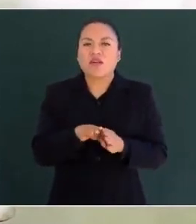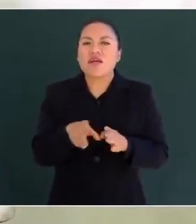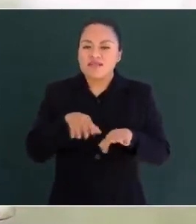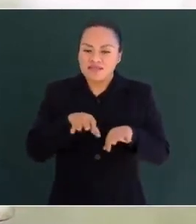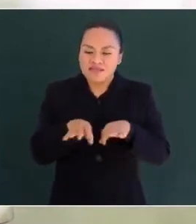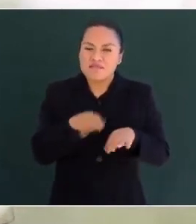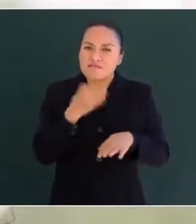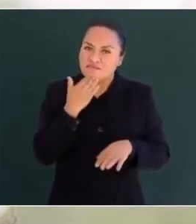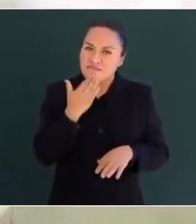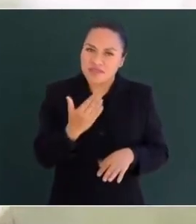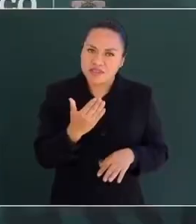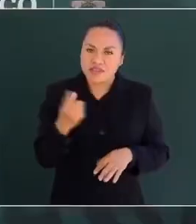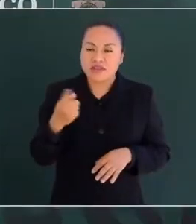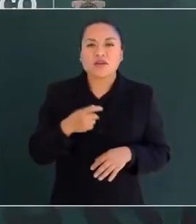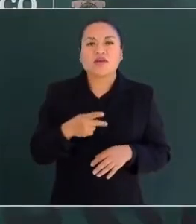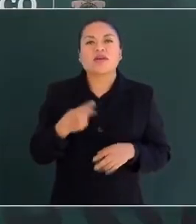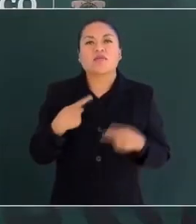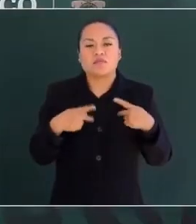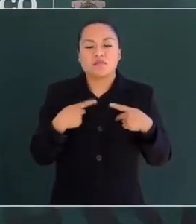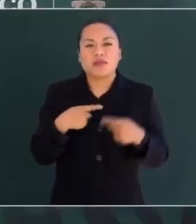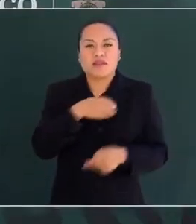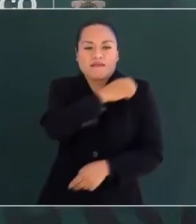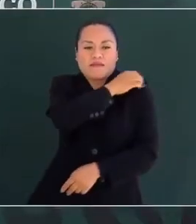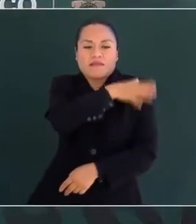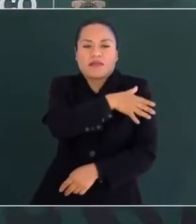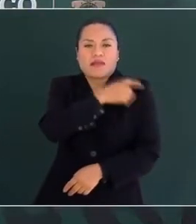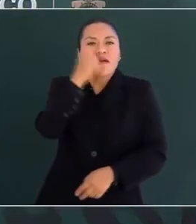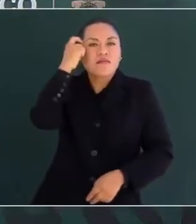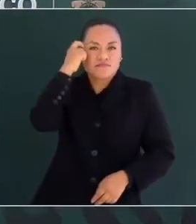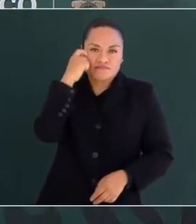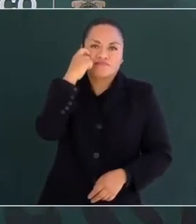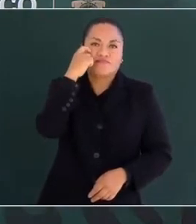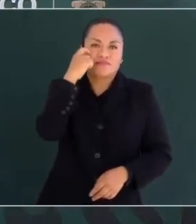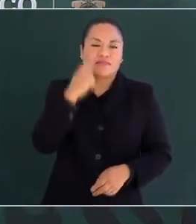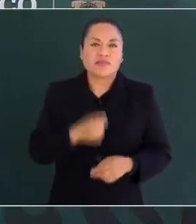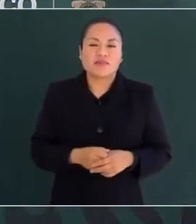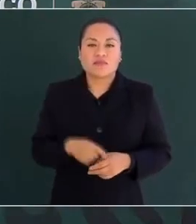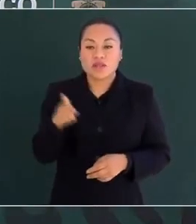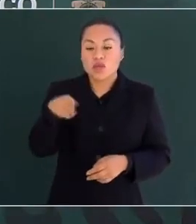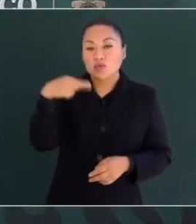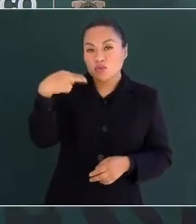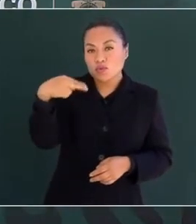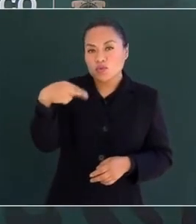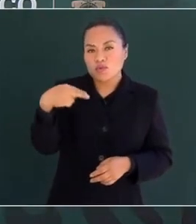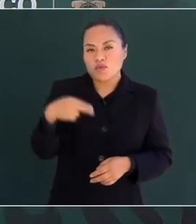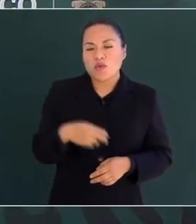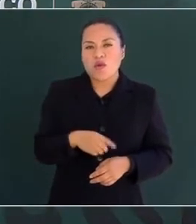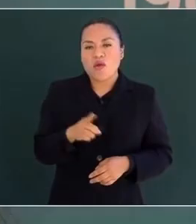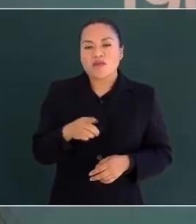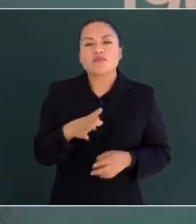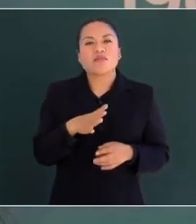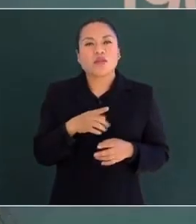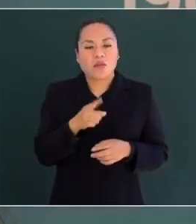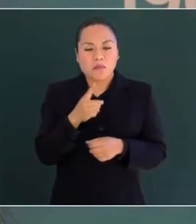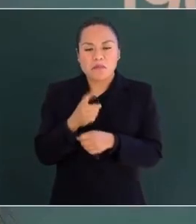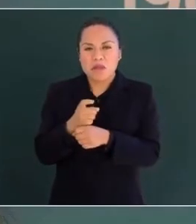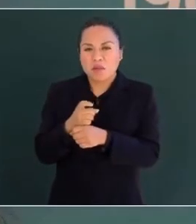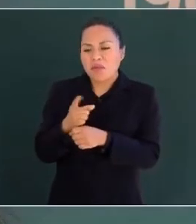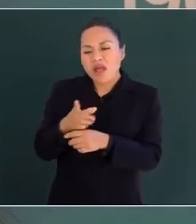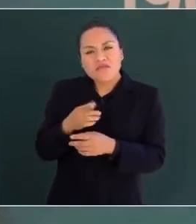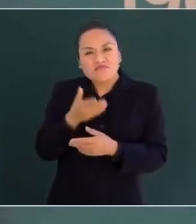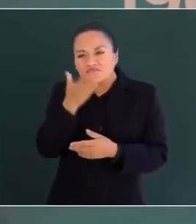Tal fue el benemérito general don Vicente Guerrero. Su nombre, oscuro al principio,